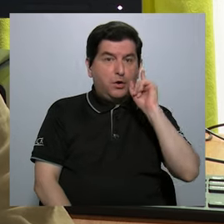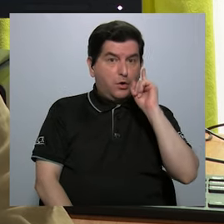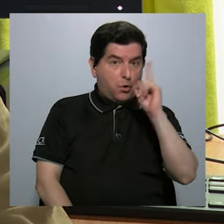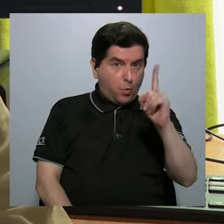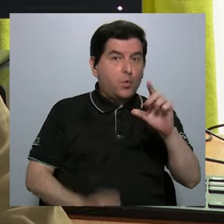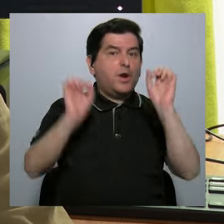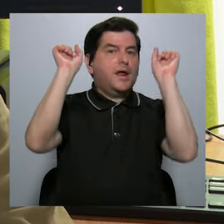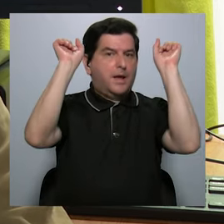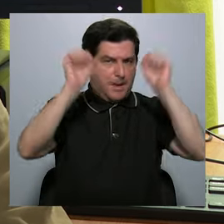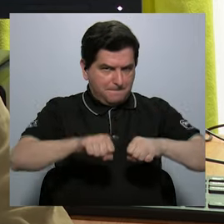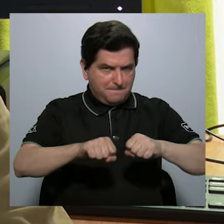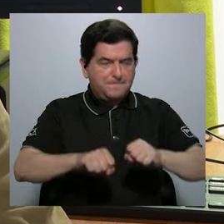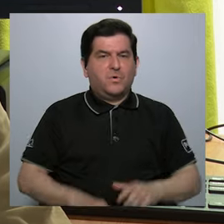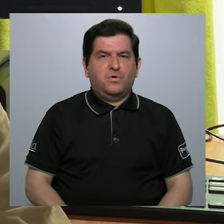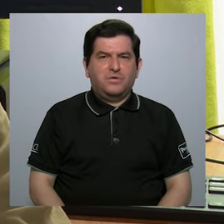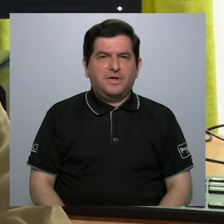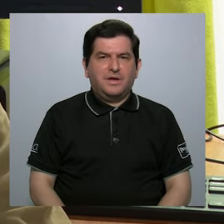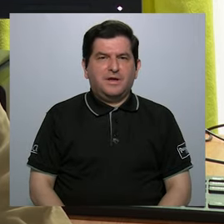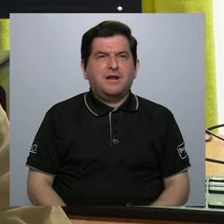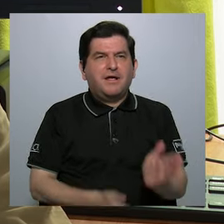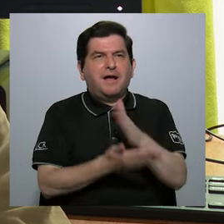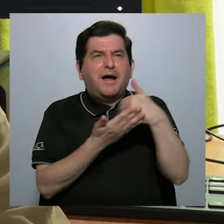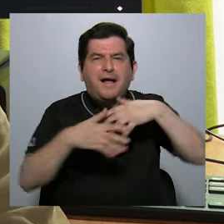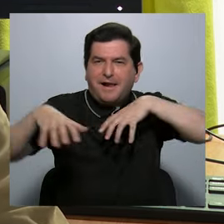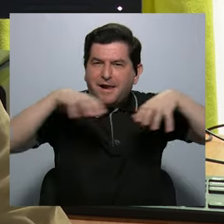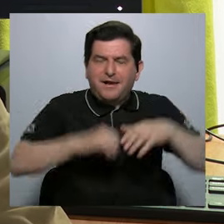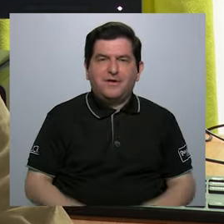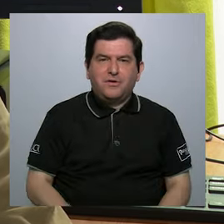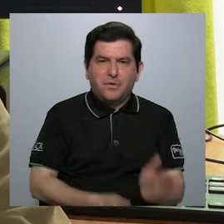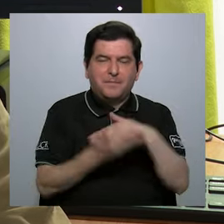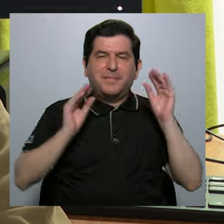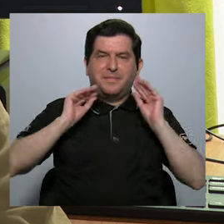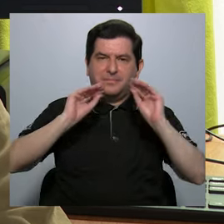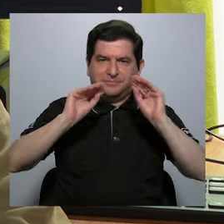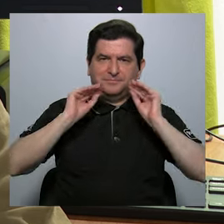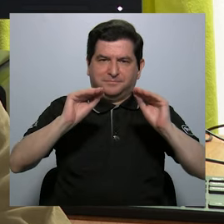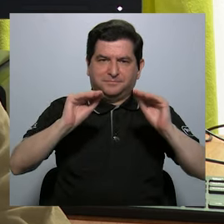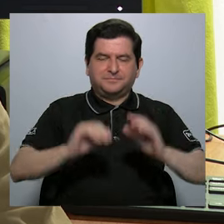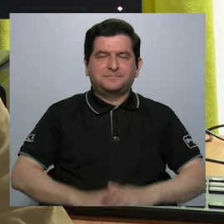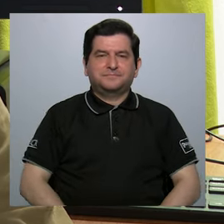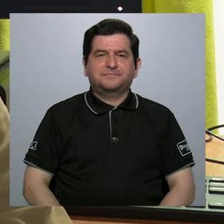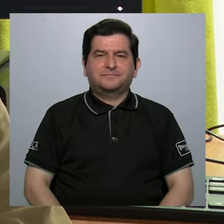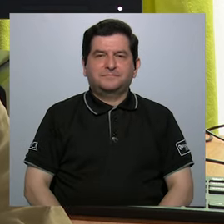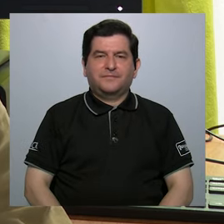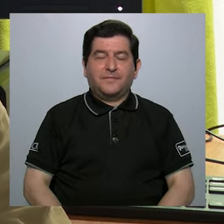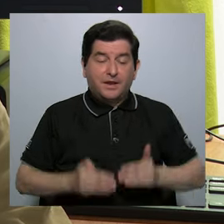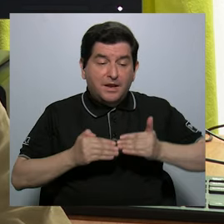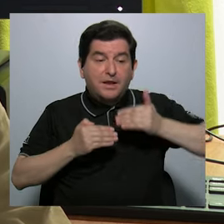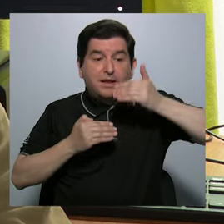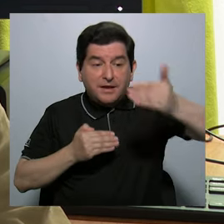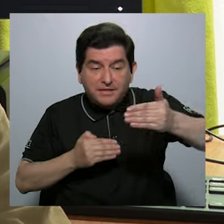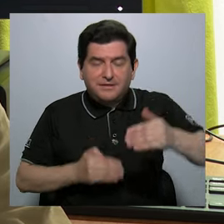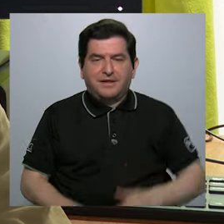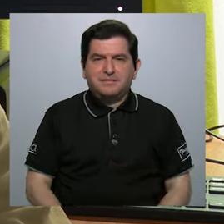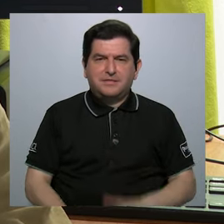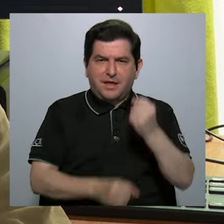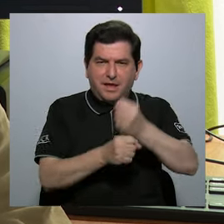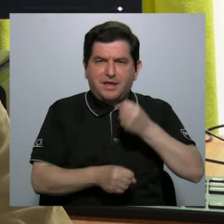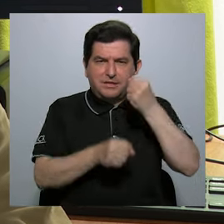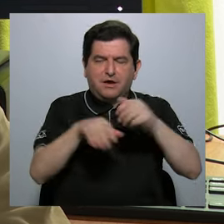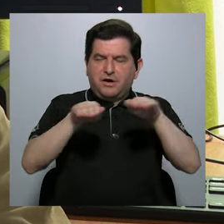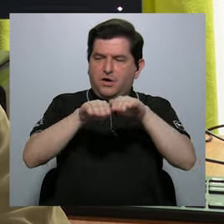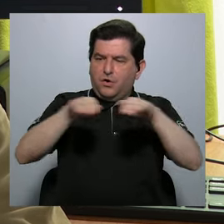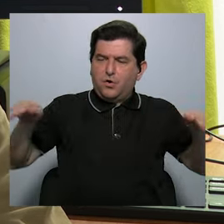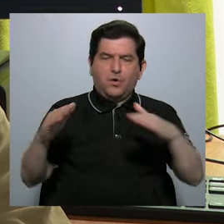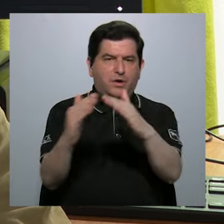una de las que se podía tener alguna acción era la parte educativa, y desde ahí se empieza a hacer